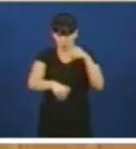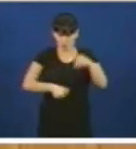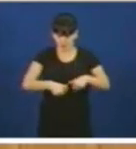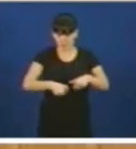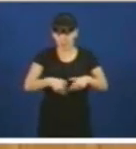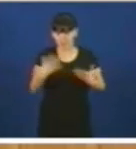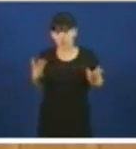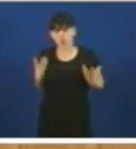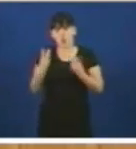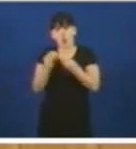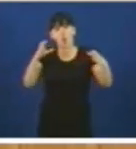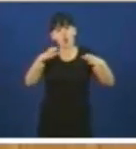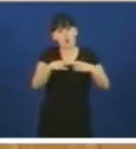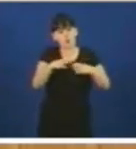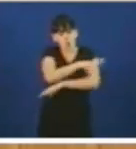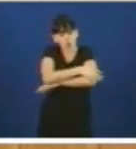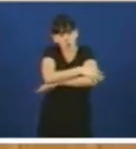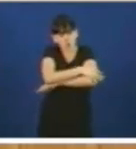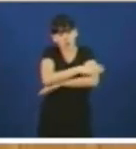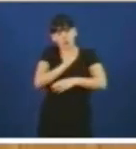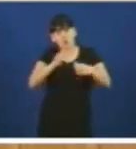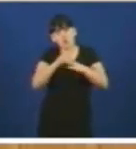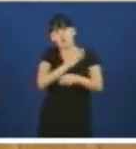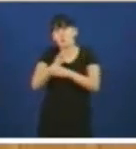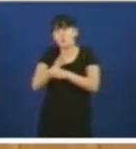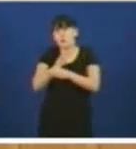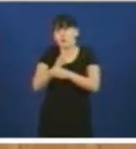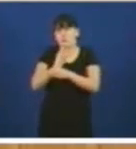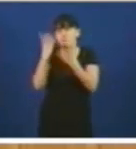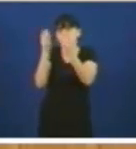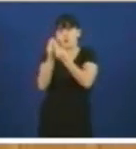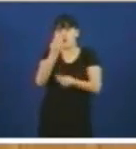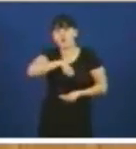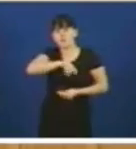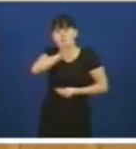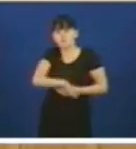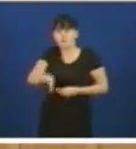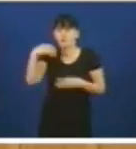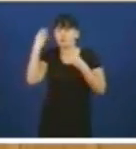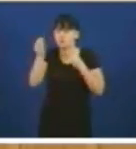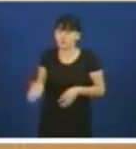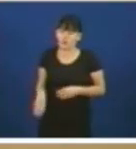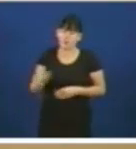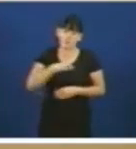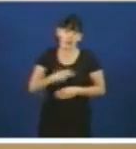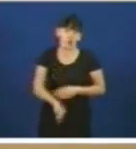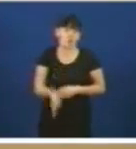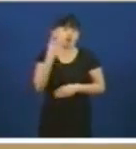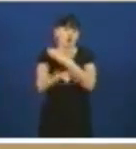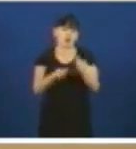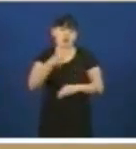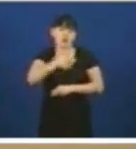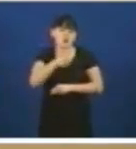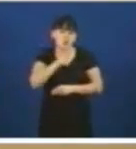co goberno do Partido Popular en España señoras estallos lamento que os seus argumentos só sean insultos o goberno insultos ao señor